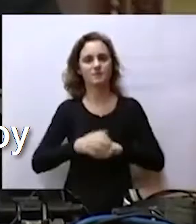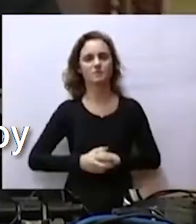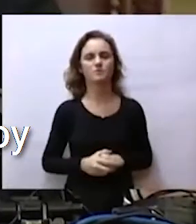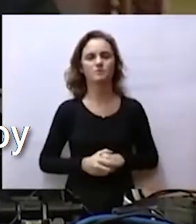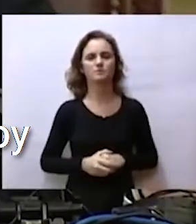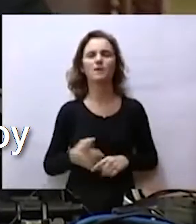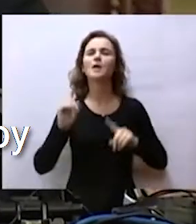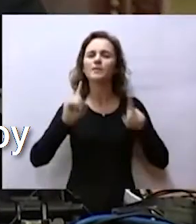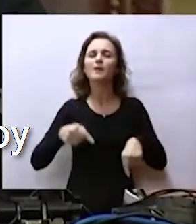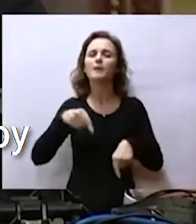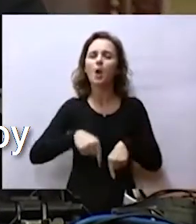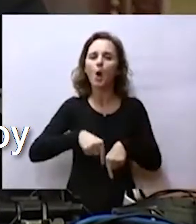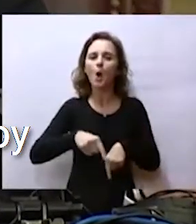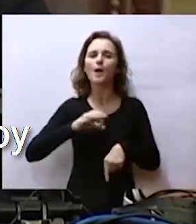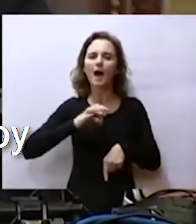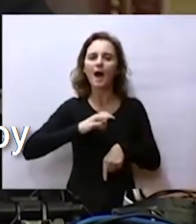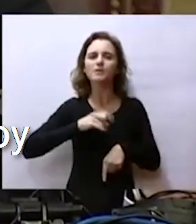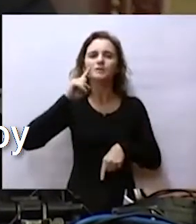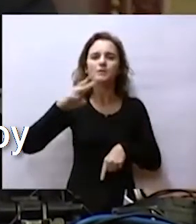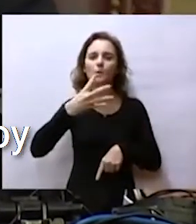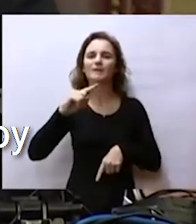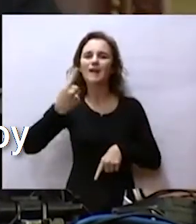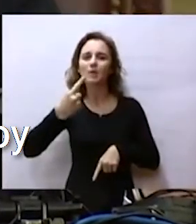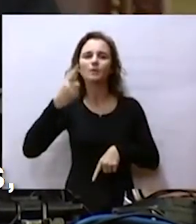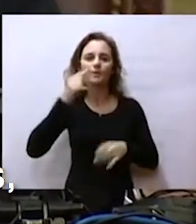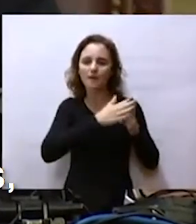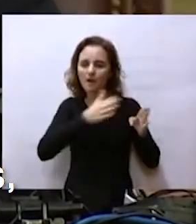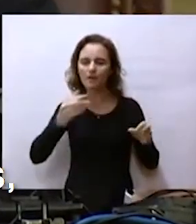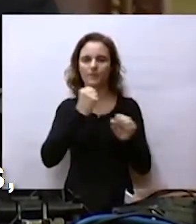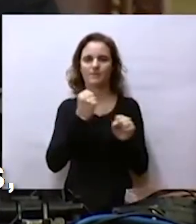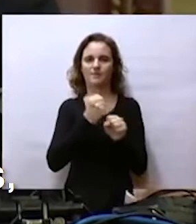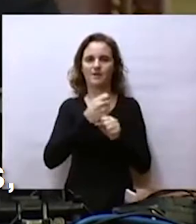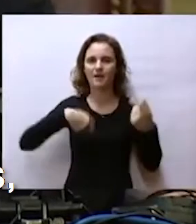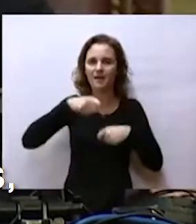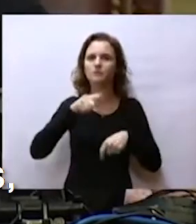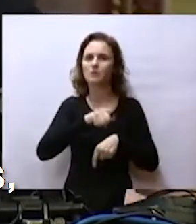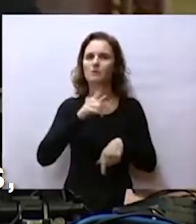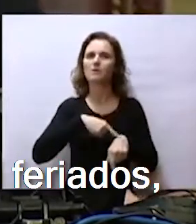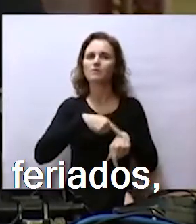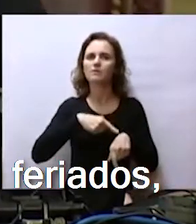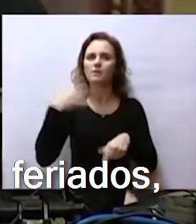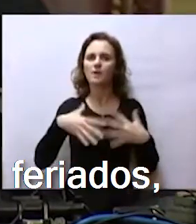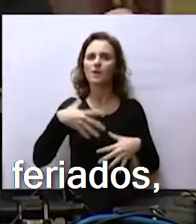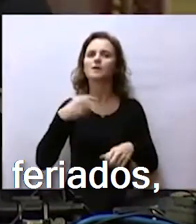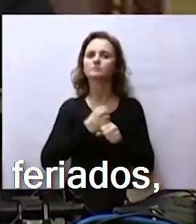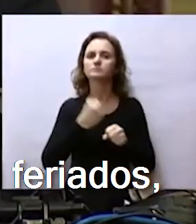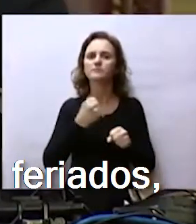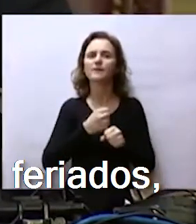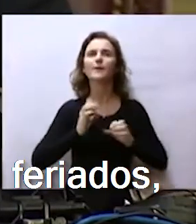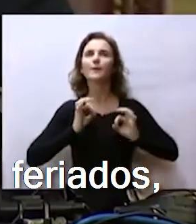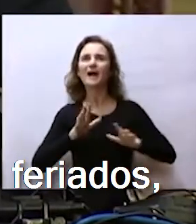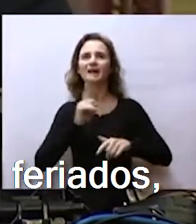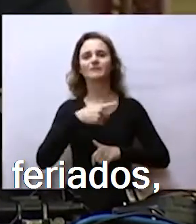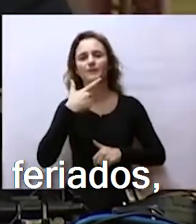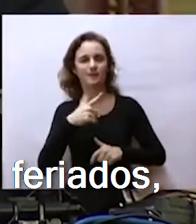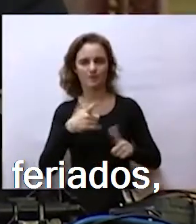Pero también se cumplen hoy 141 días de gestión, días que han sido intensos, donde no ha habido vacaciones